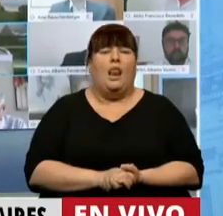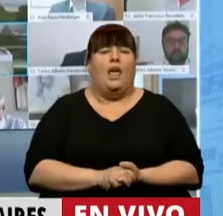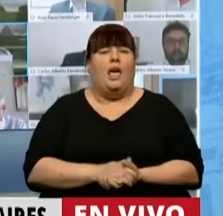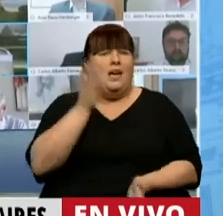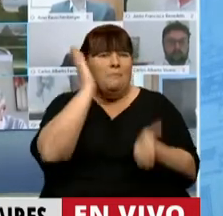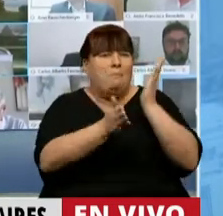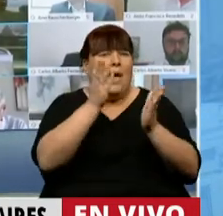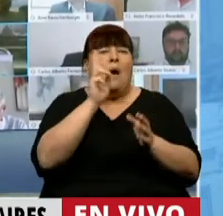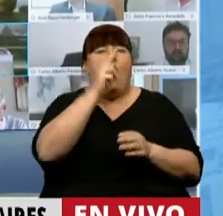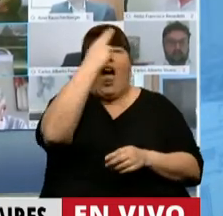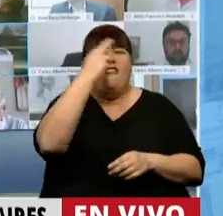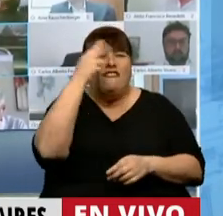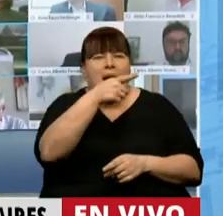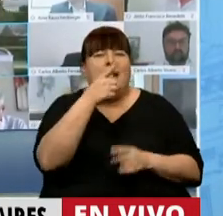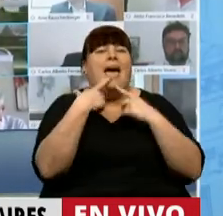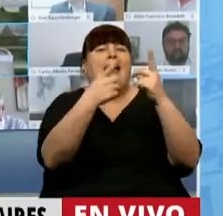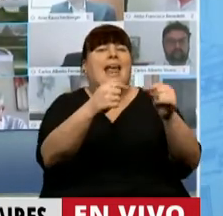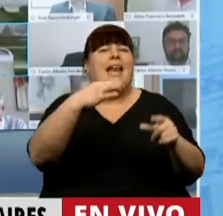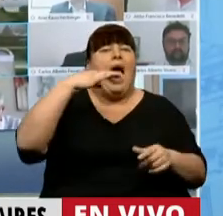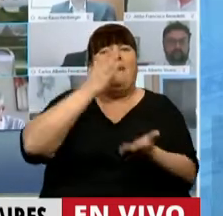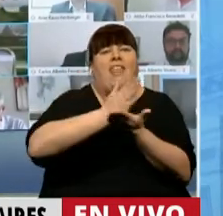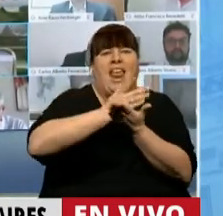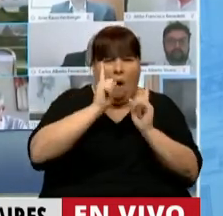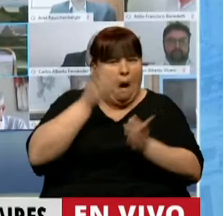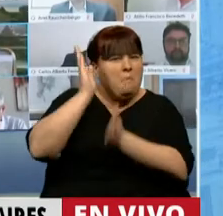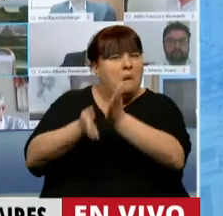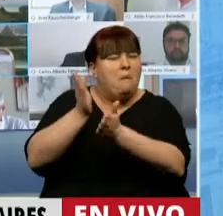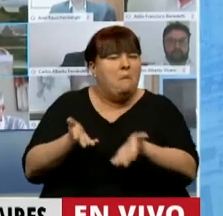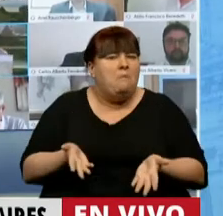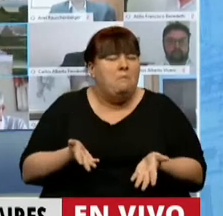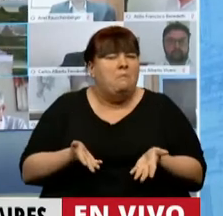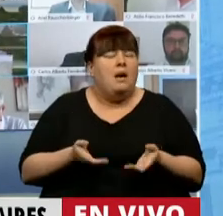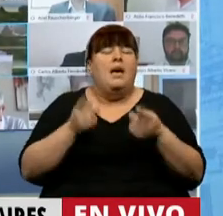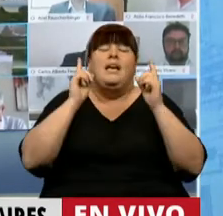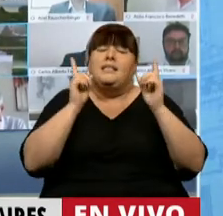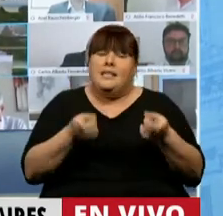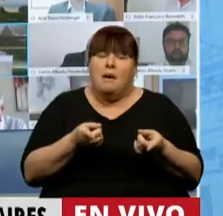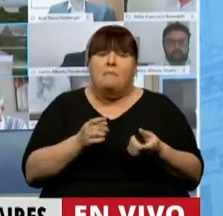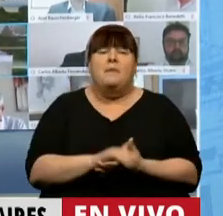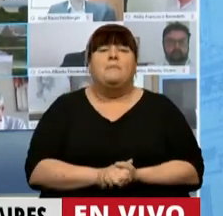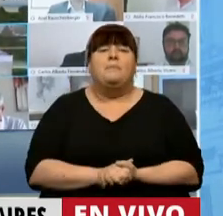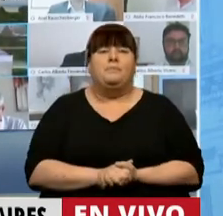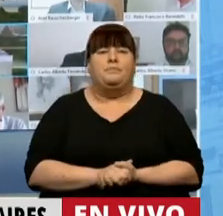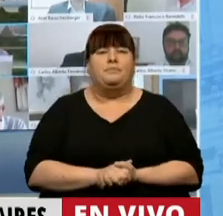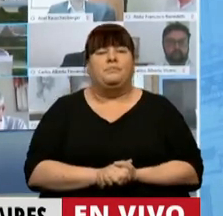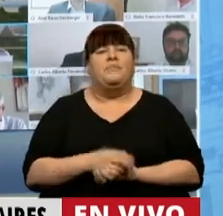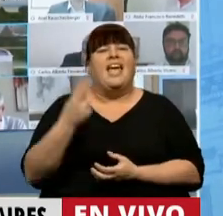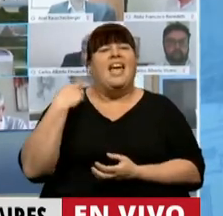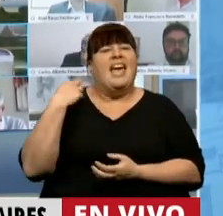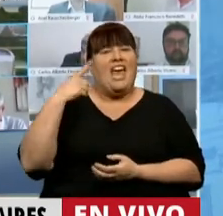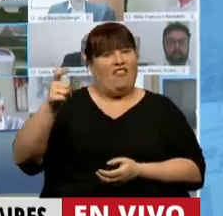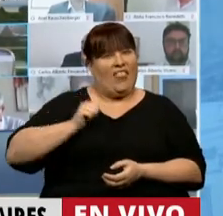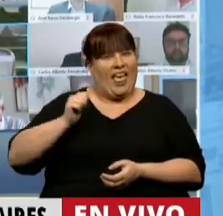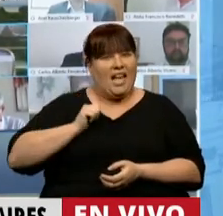atacando a las enfermeras que reclamaban por sus derechos y tenemos al jefe del